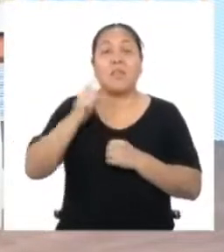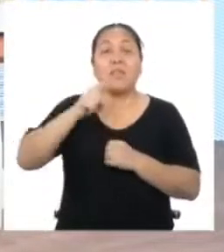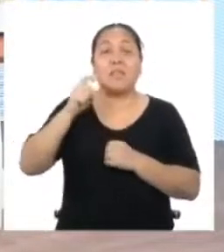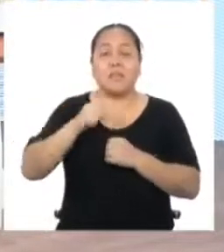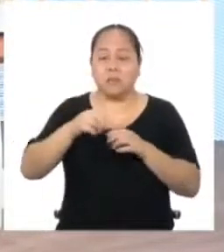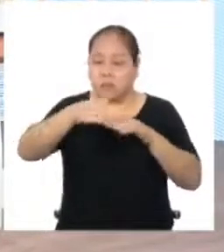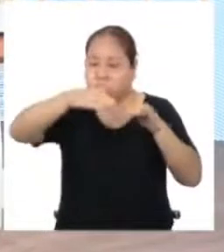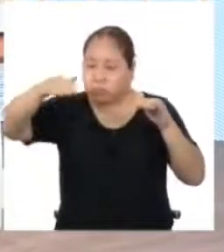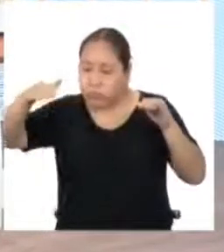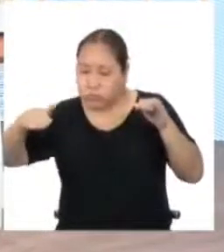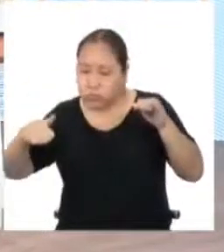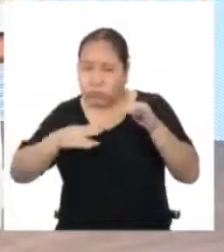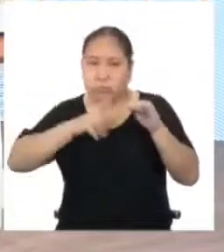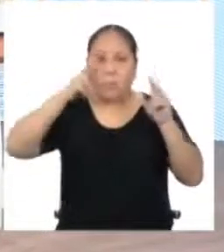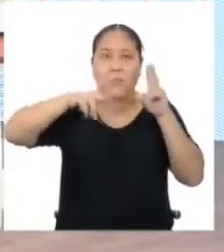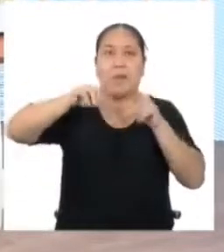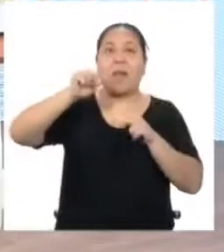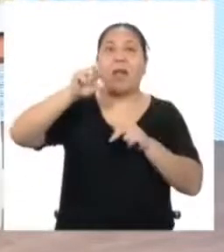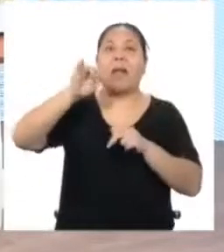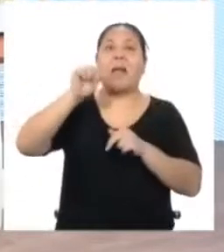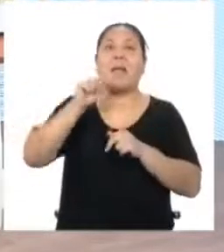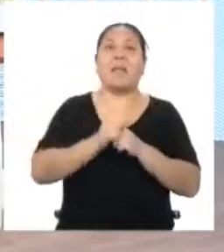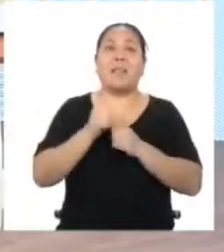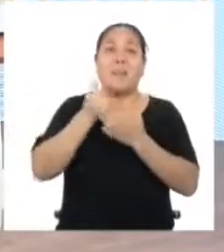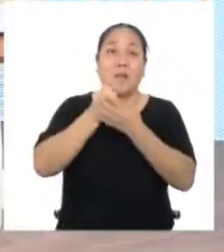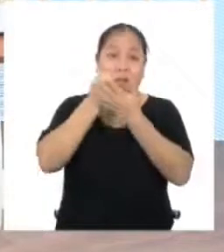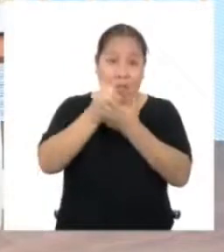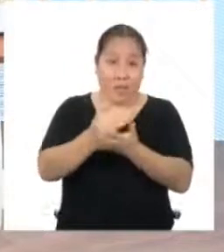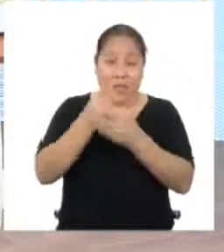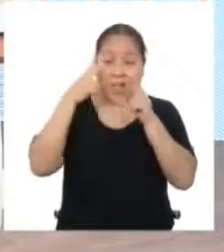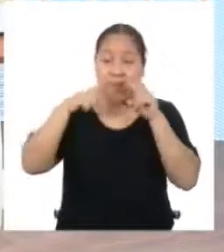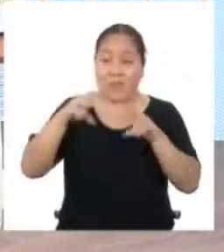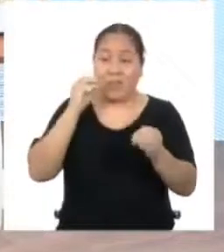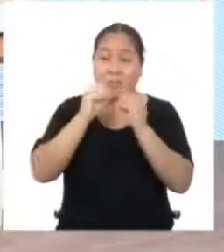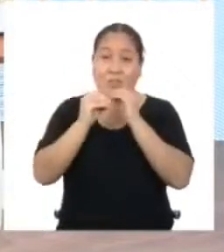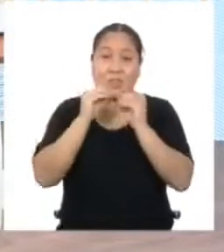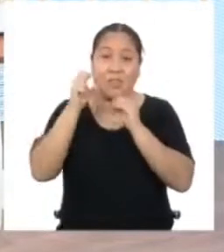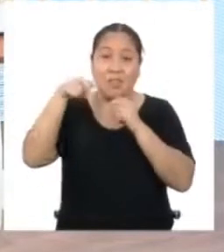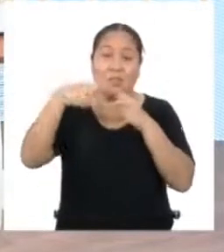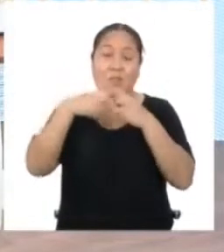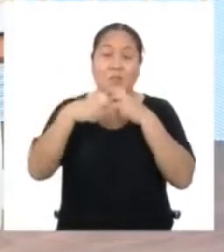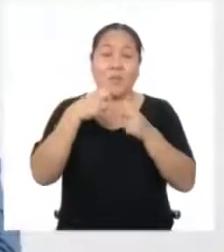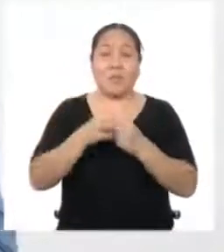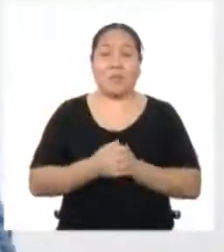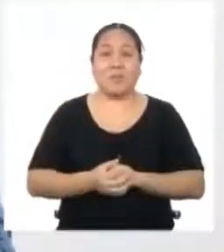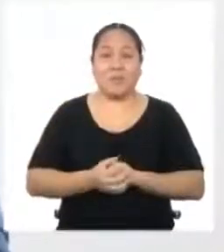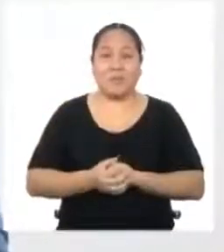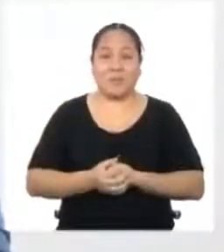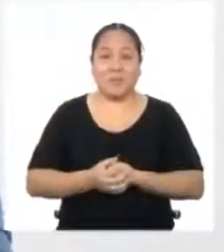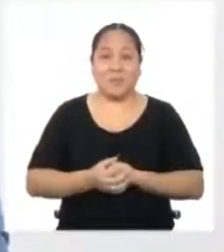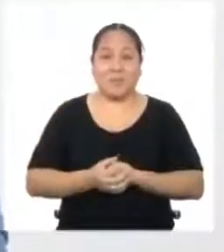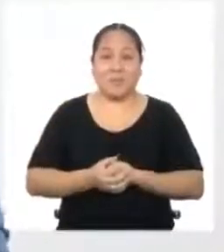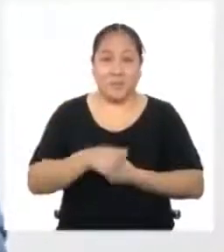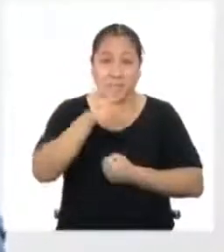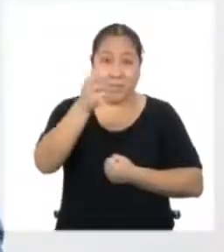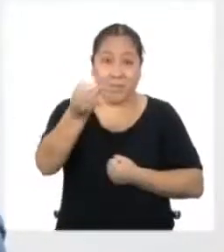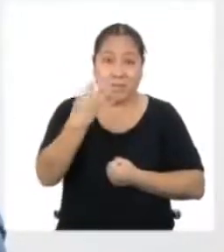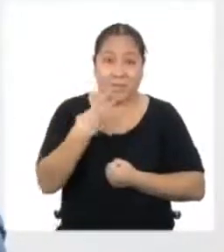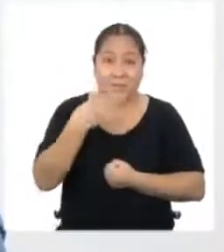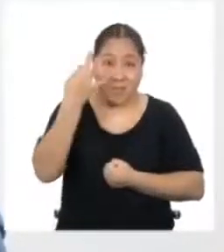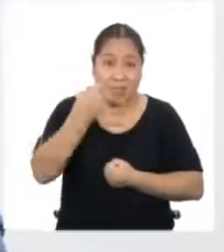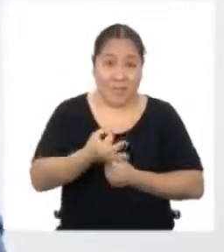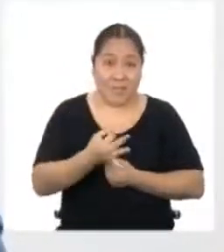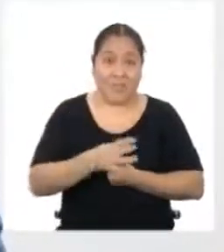calcular su área Les va a ayudar muchísimo a resolver con mayor facilidad problemas de este tipo Lo que dices es muy cierto,